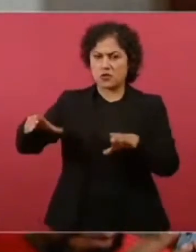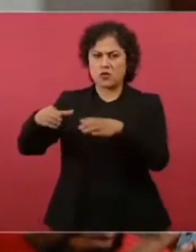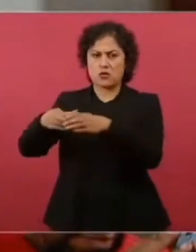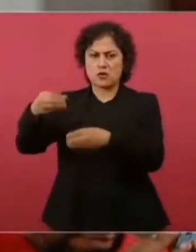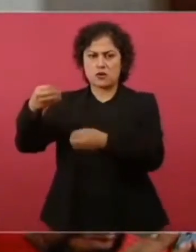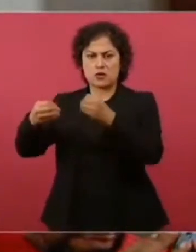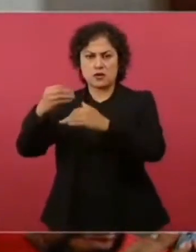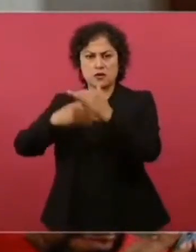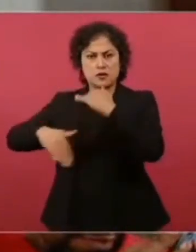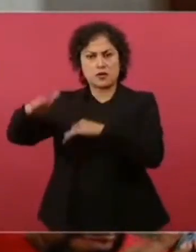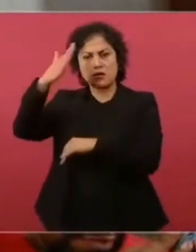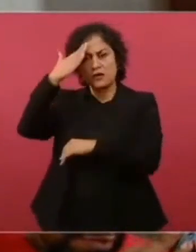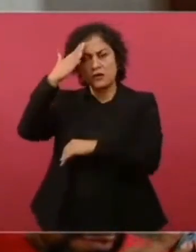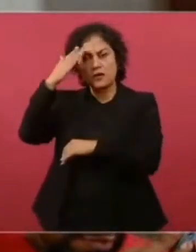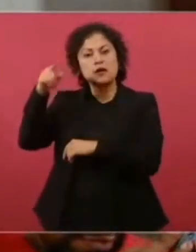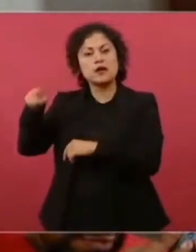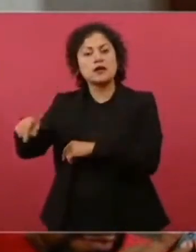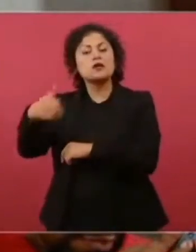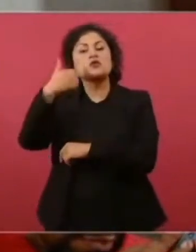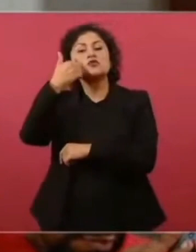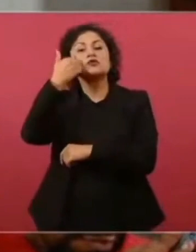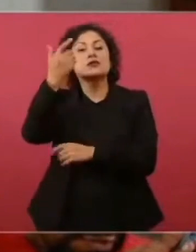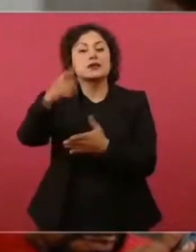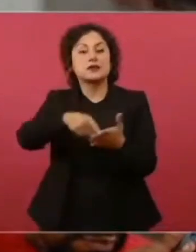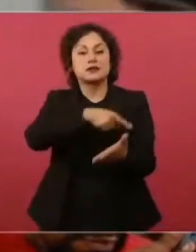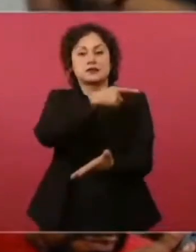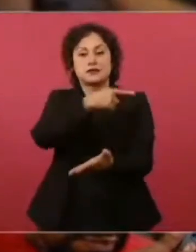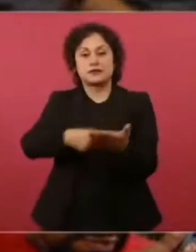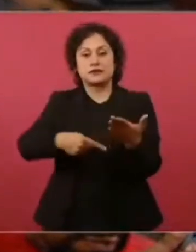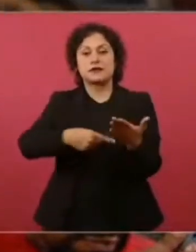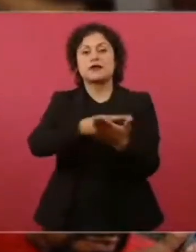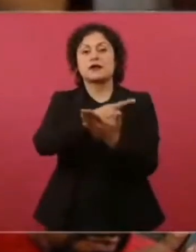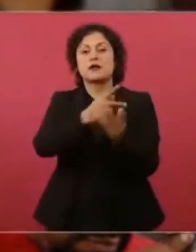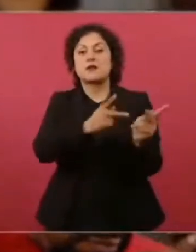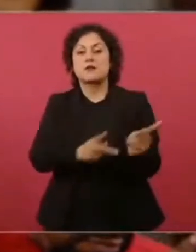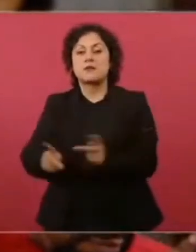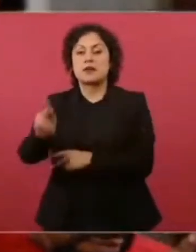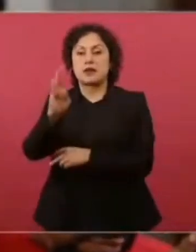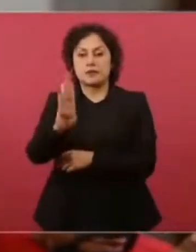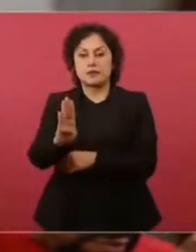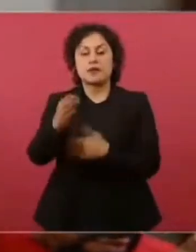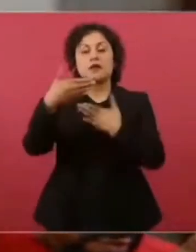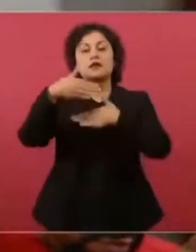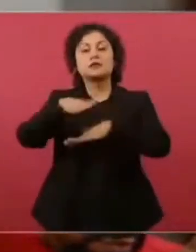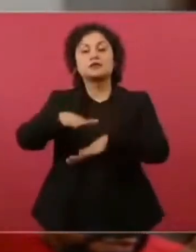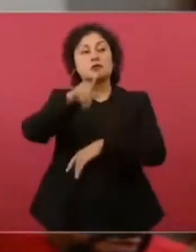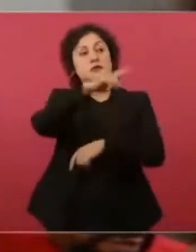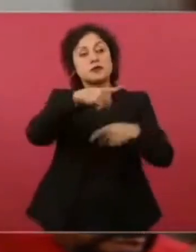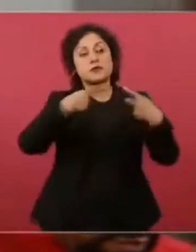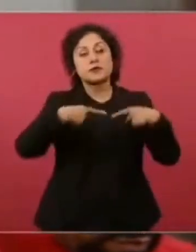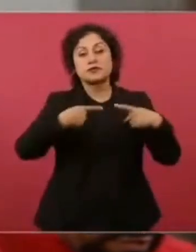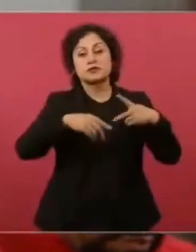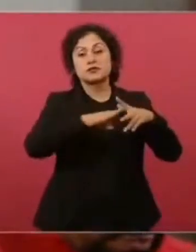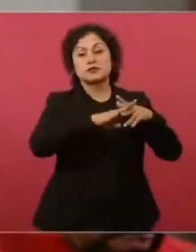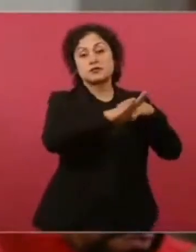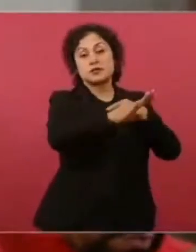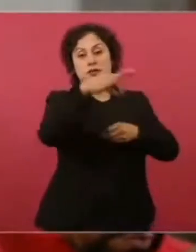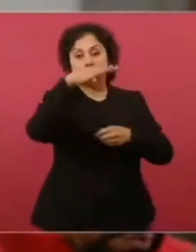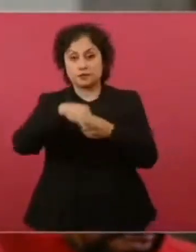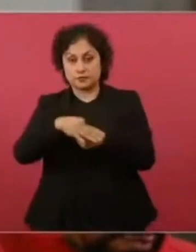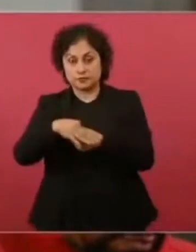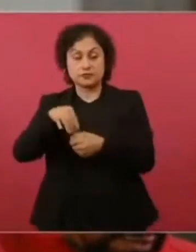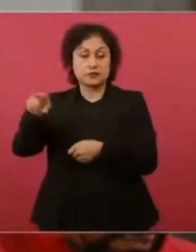cancelar el Plan B en relación al voto migrante, presidente. Se hicieron foros en la Cámara de